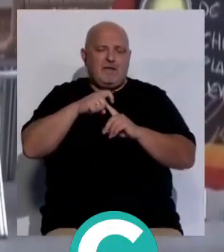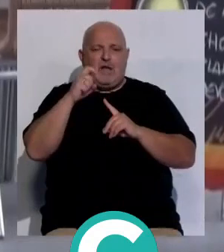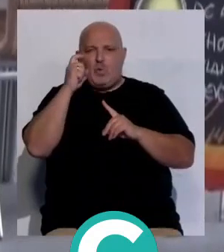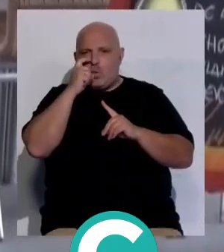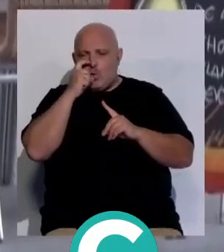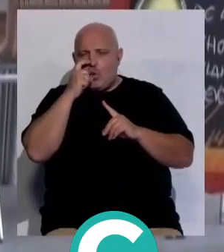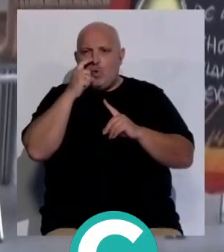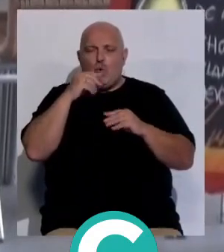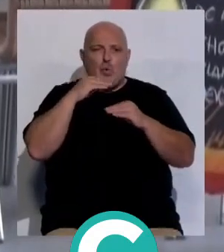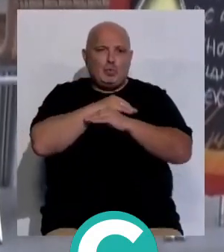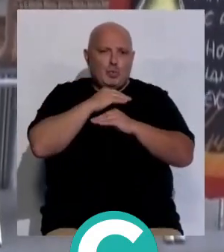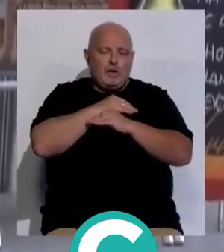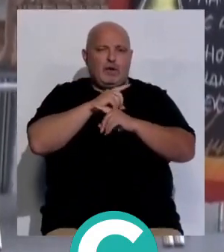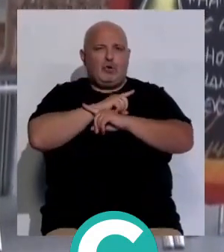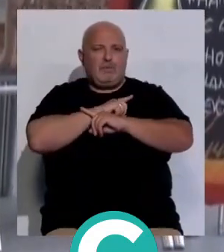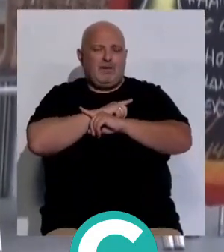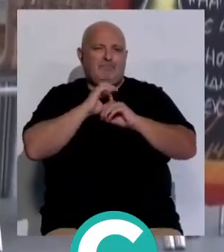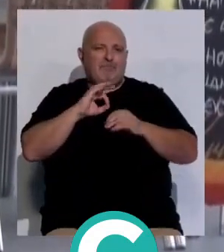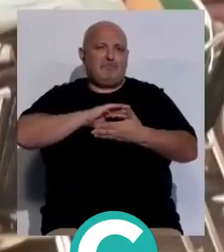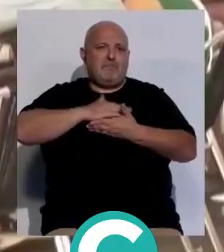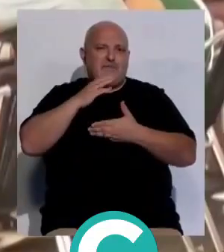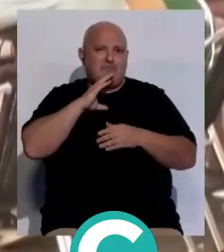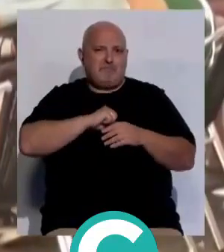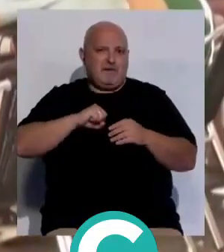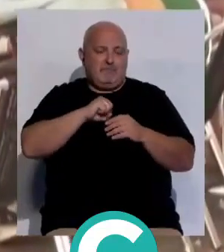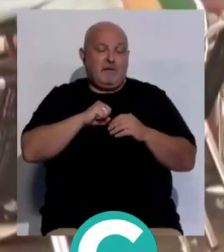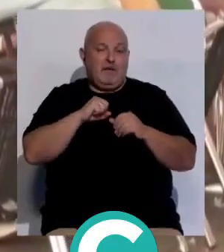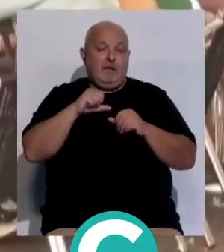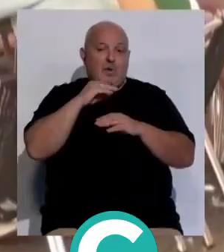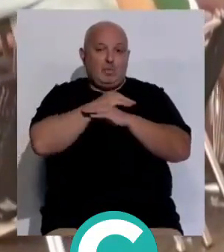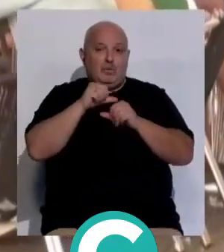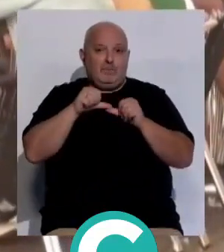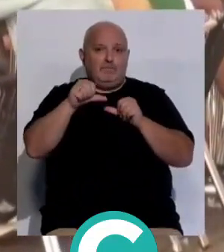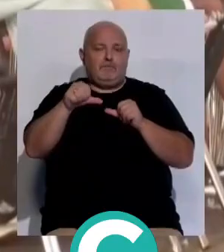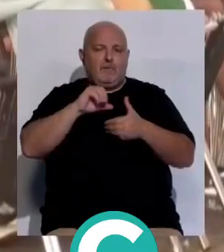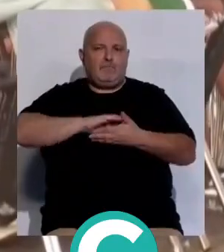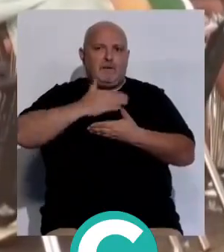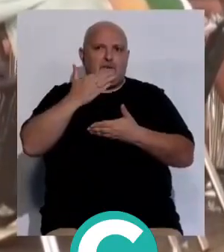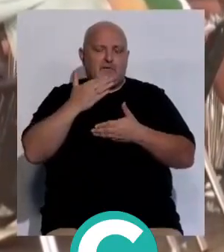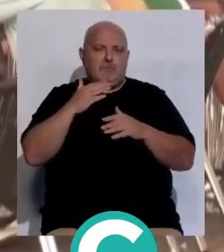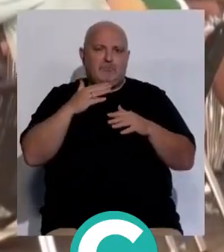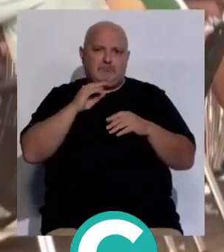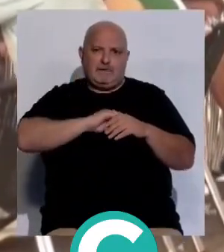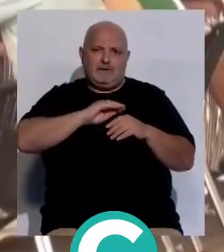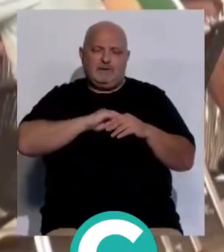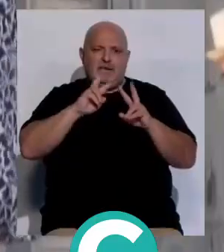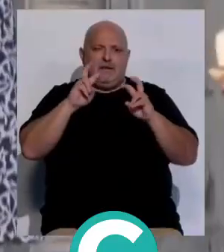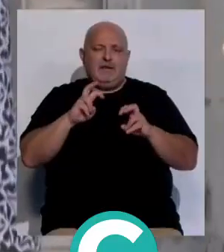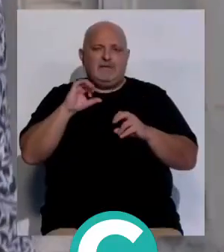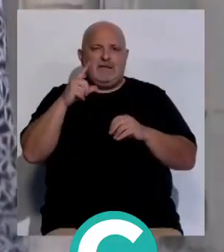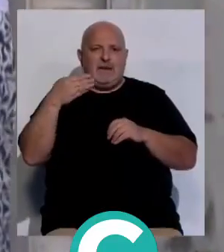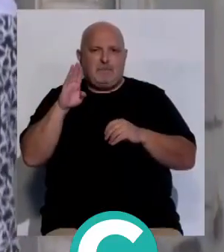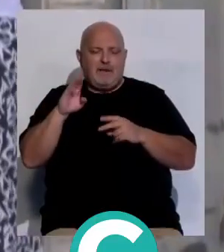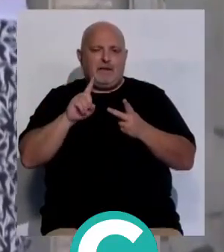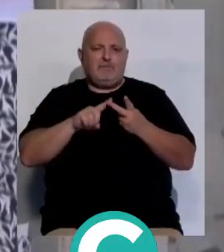en junio, en octubre, en noviembre, que son meses maravillosos. Este octubre vamos a tener un mes muy movidito entre las 6GP,